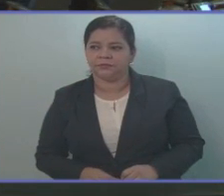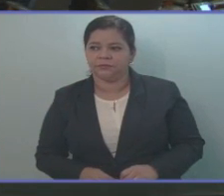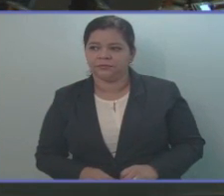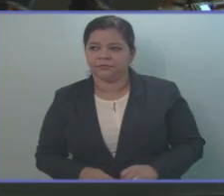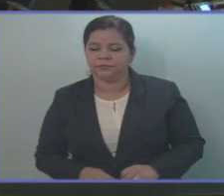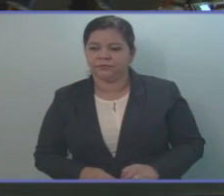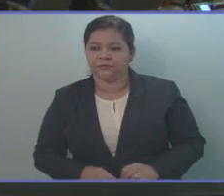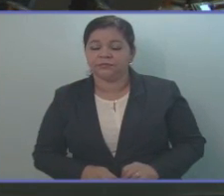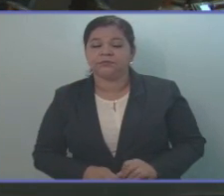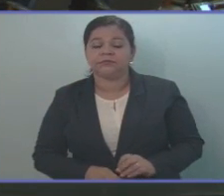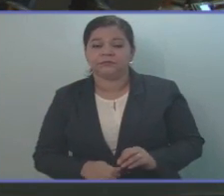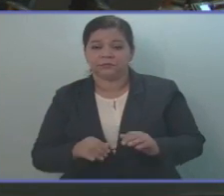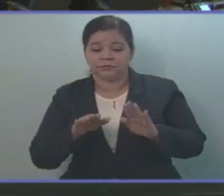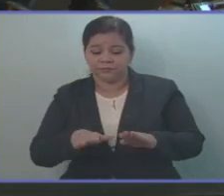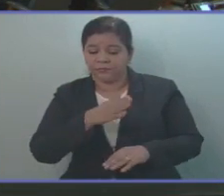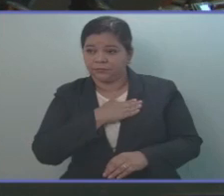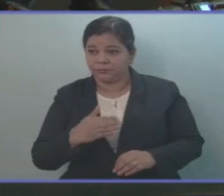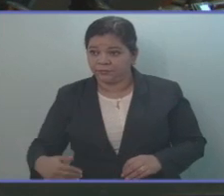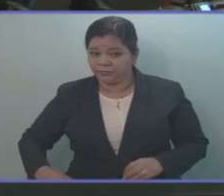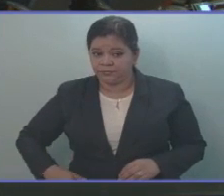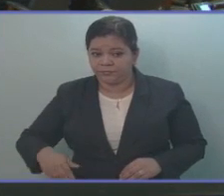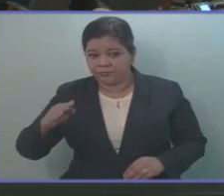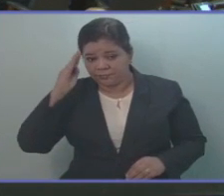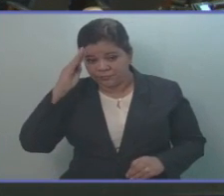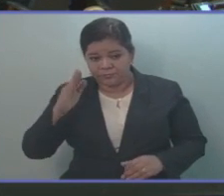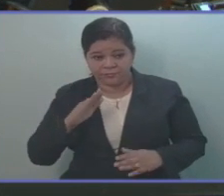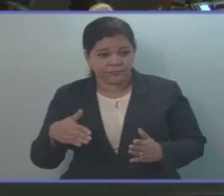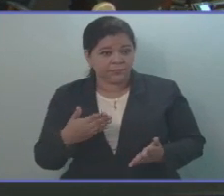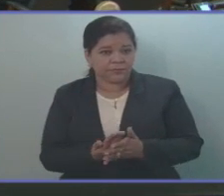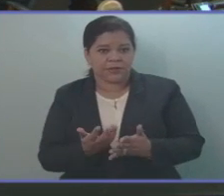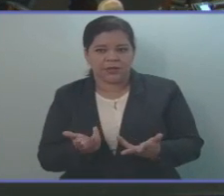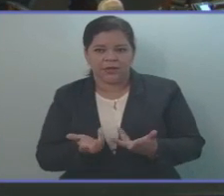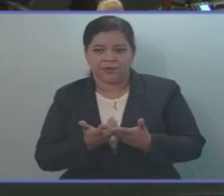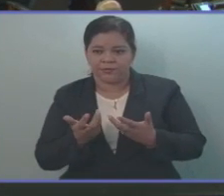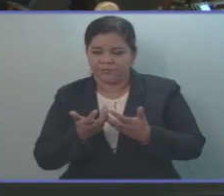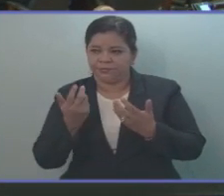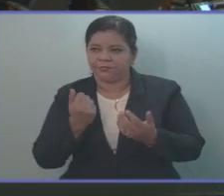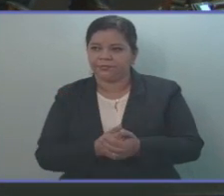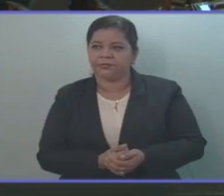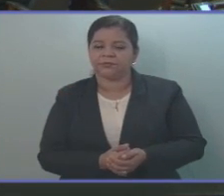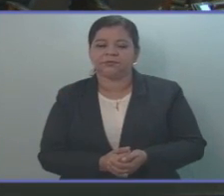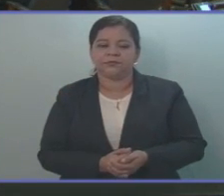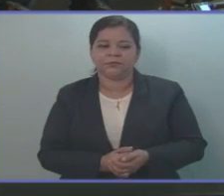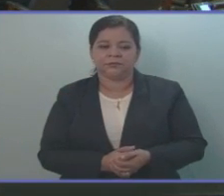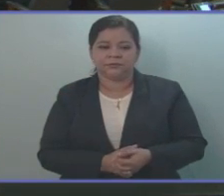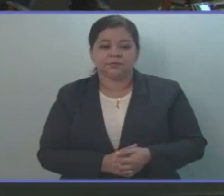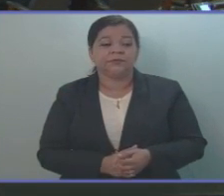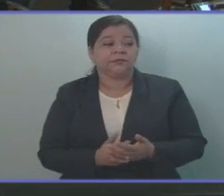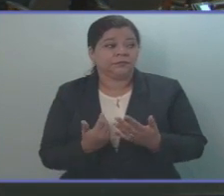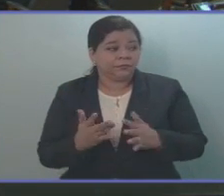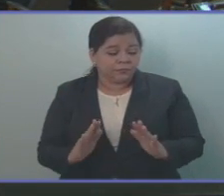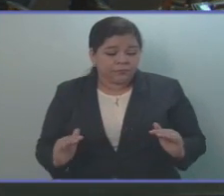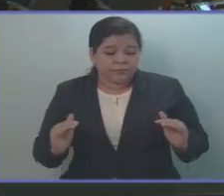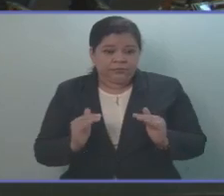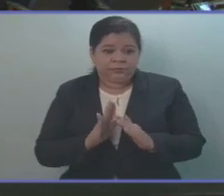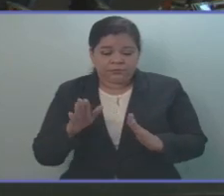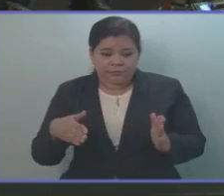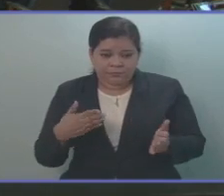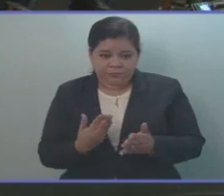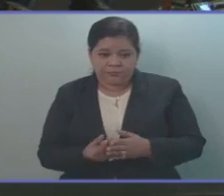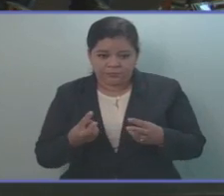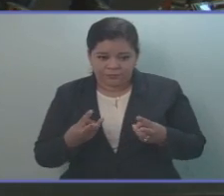Gracias, presidente. Saludo a todos los colegas diputados y diputadas, así como a los medios de